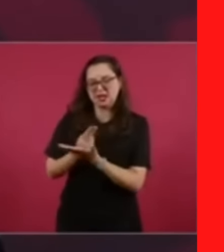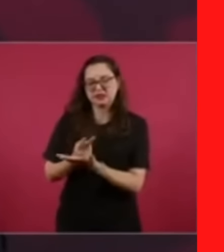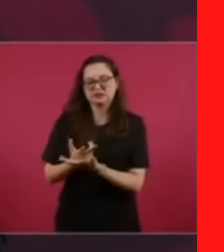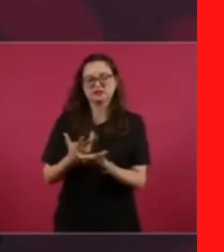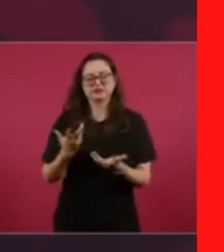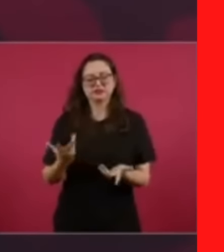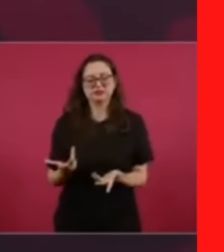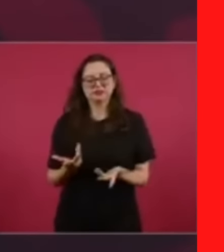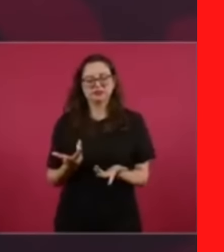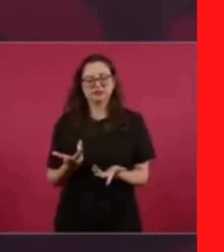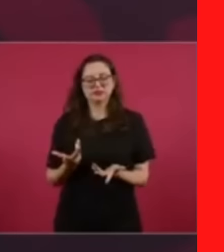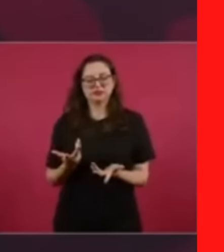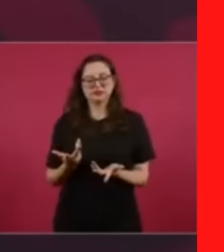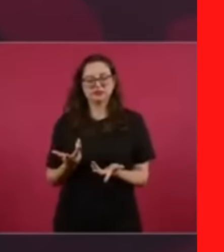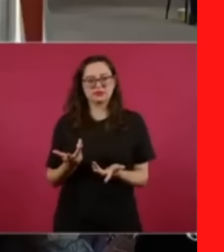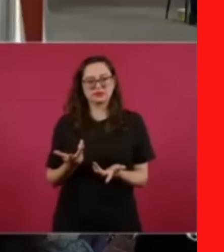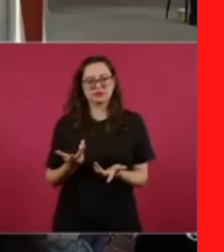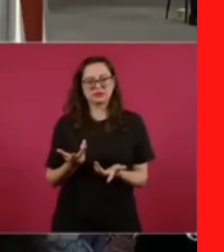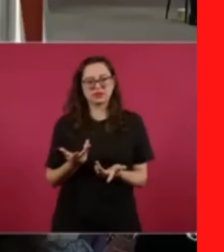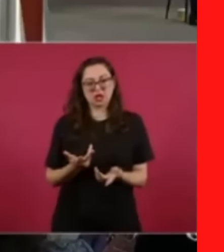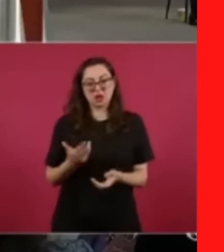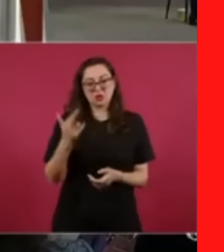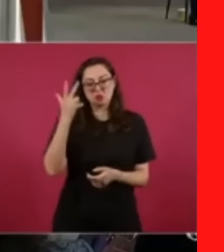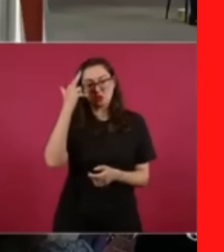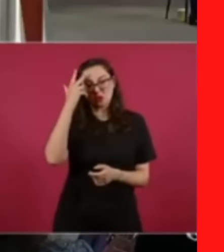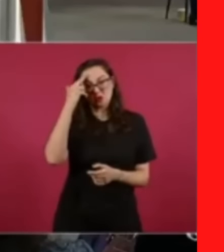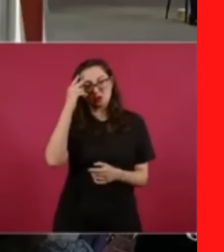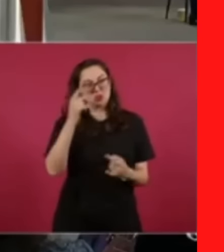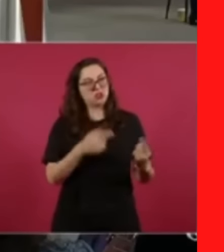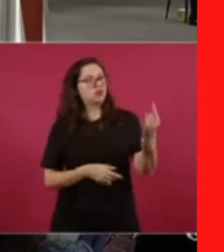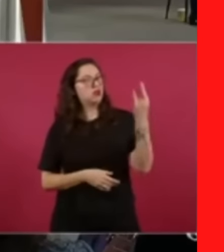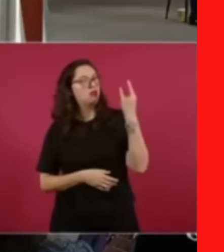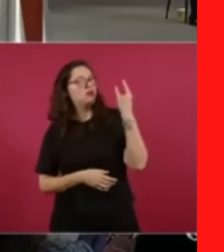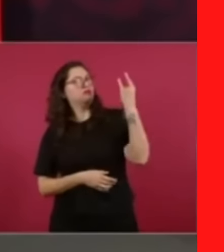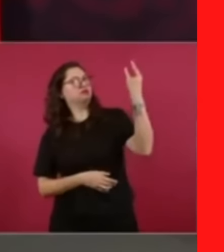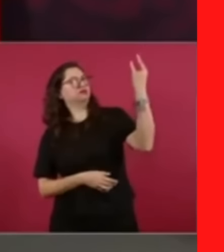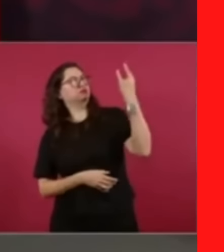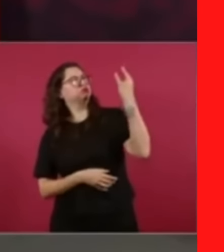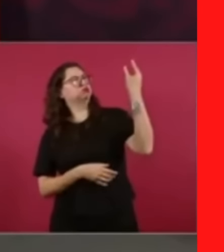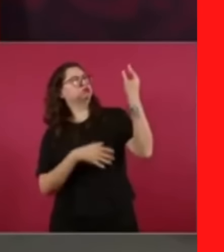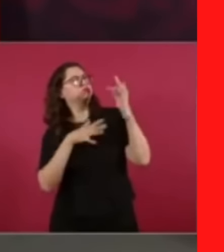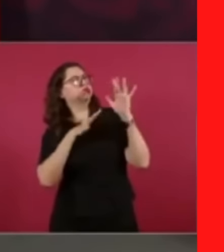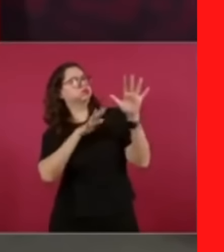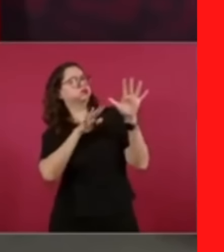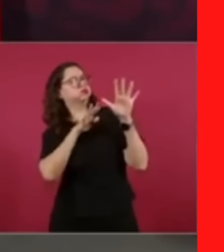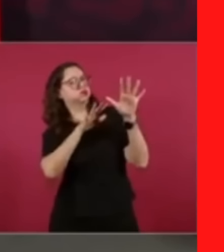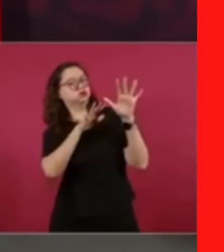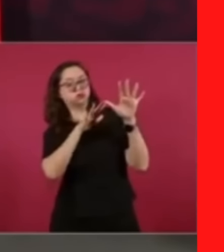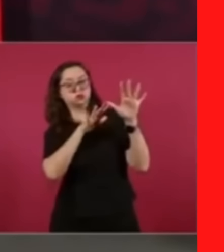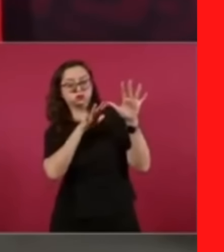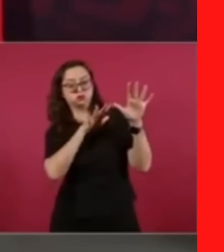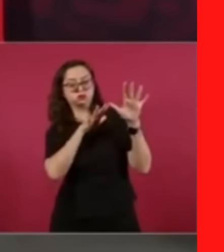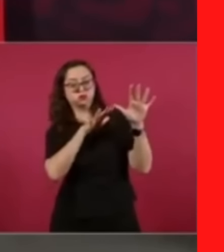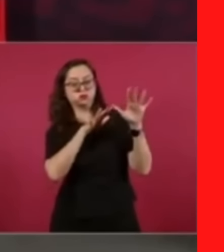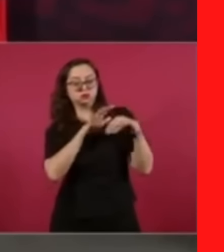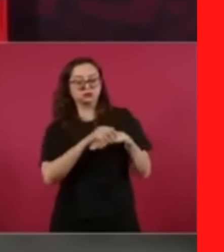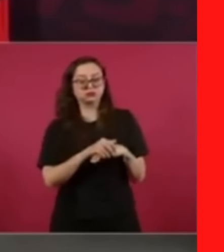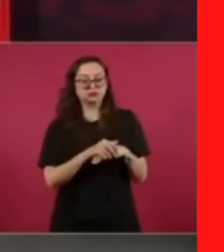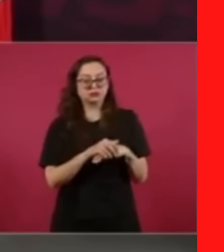como gigante a Porfirio Díaz, y luego